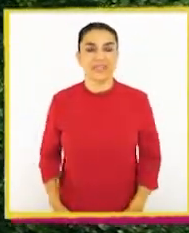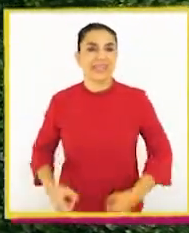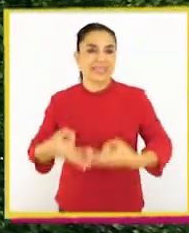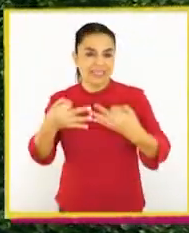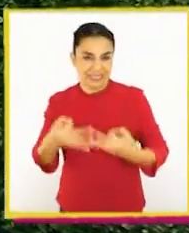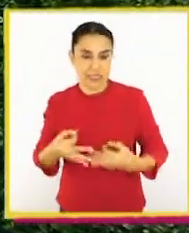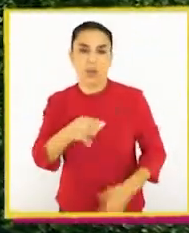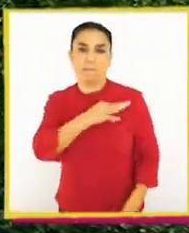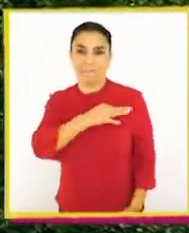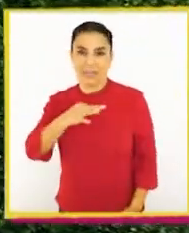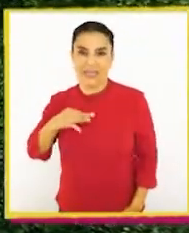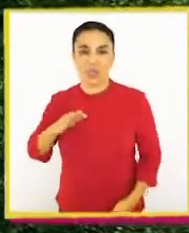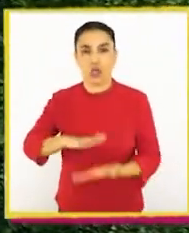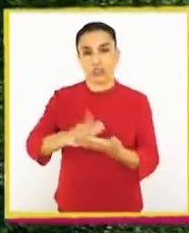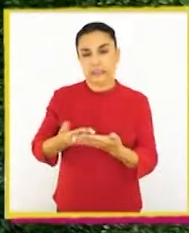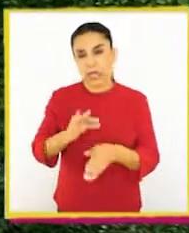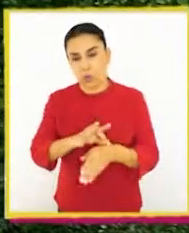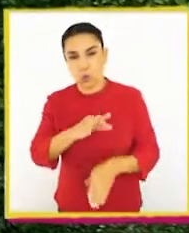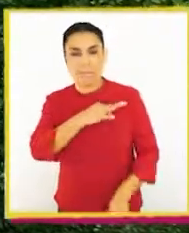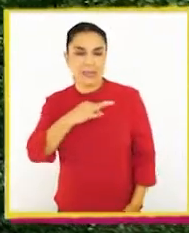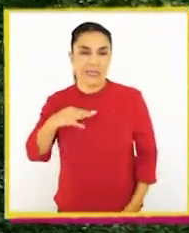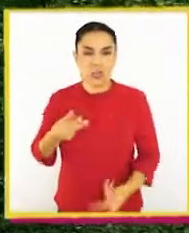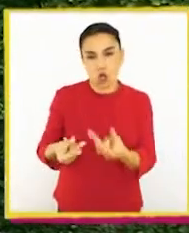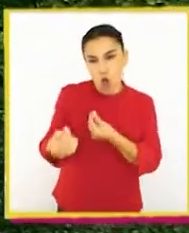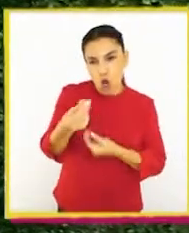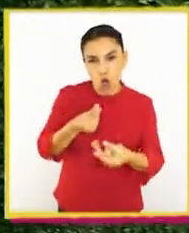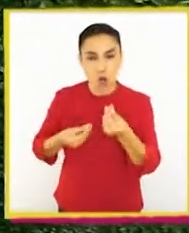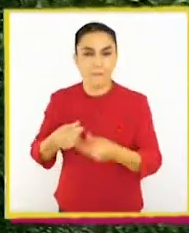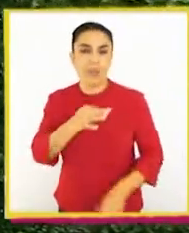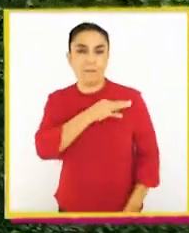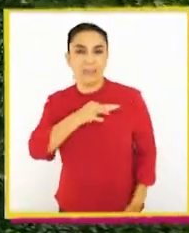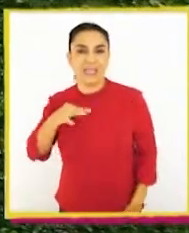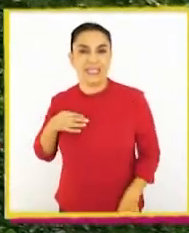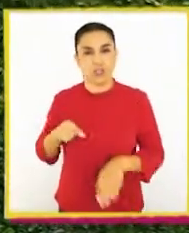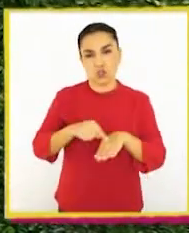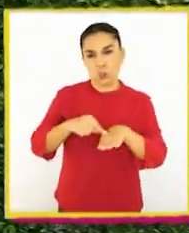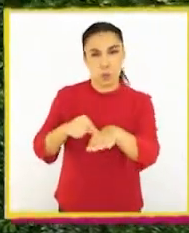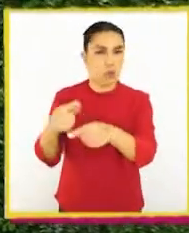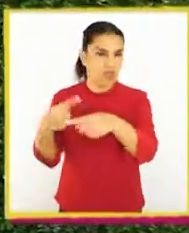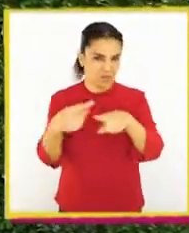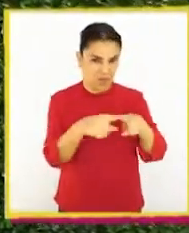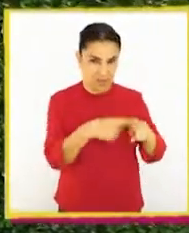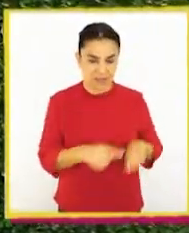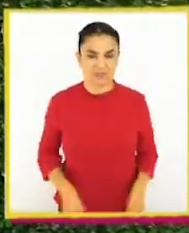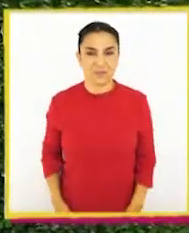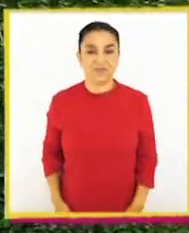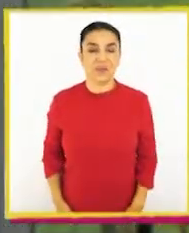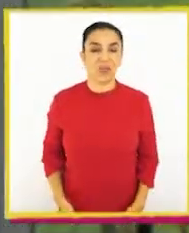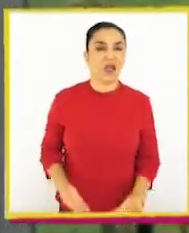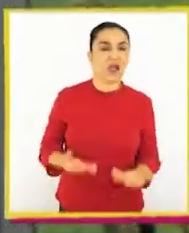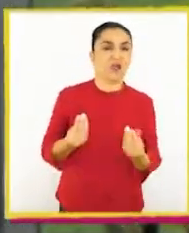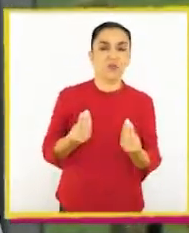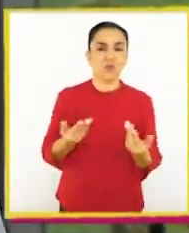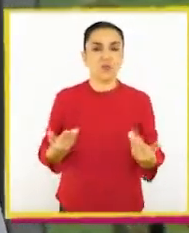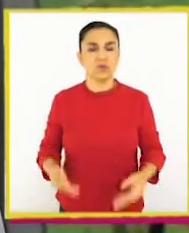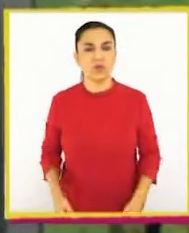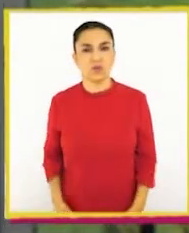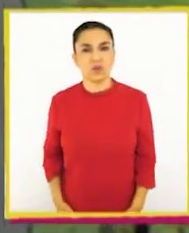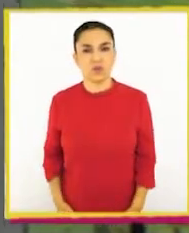Exacto. Tenemos ministros de salud, economía, transporte, entre otros. Ah, ¿y cómo?